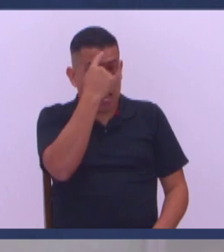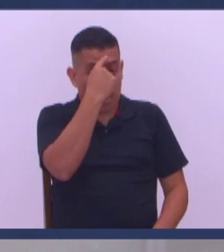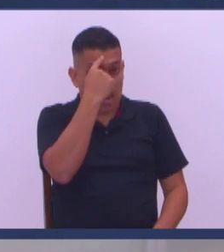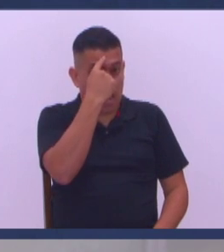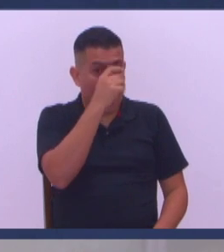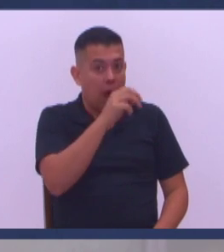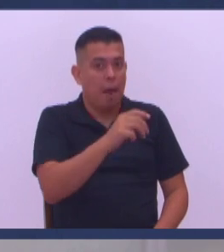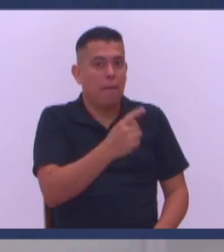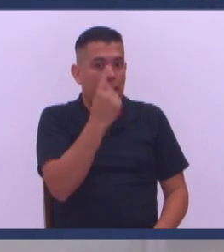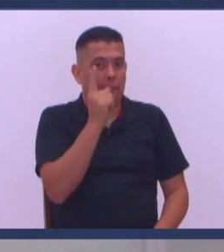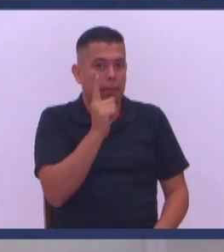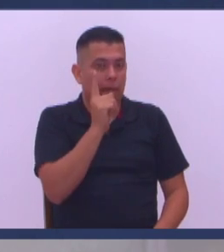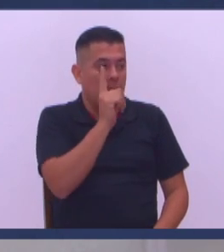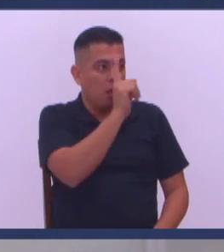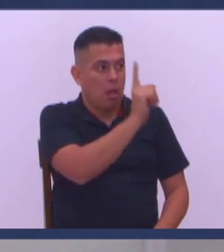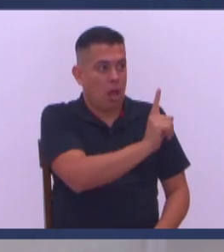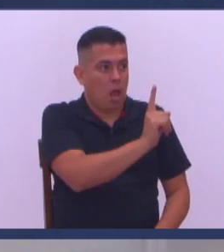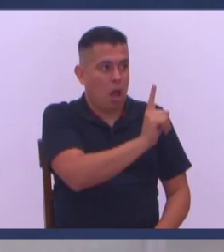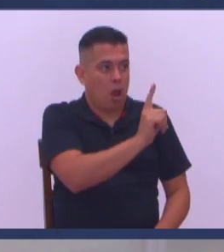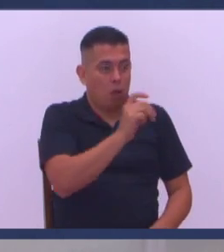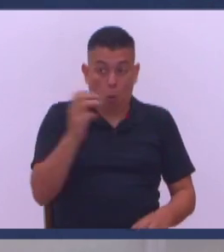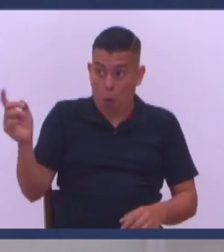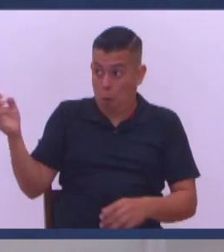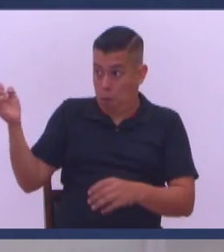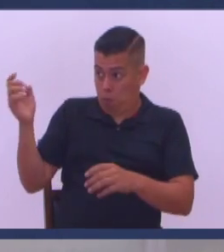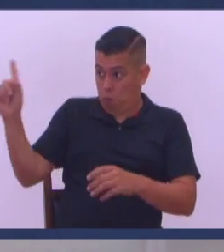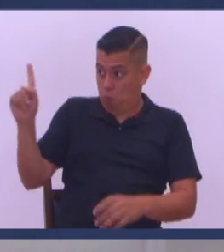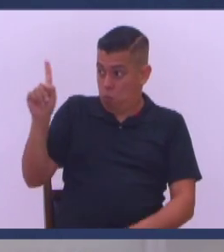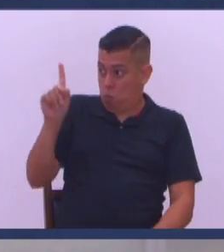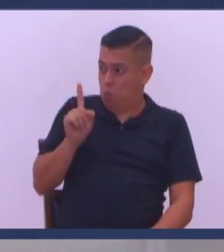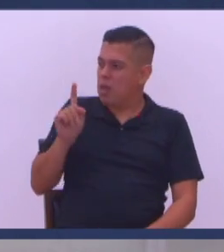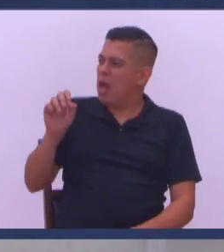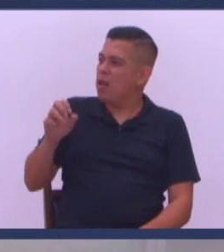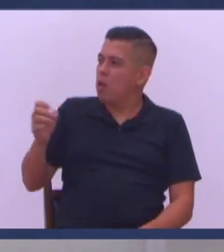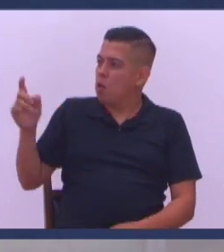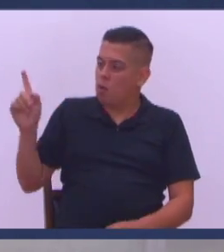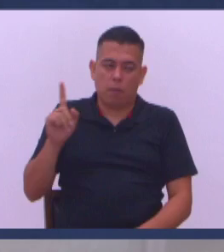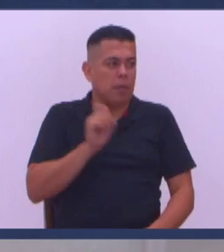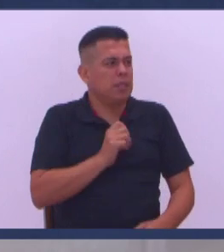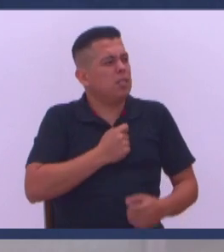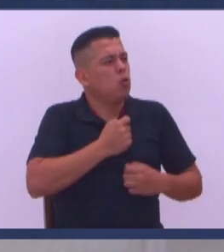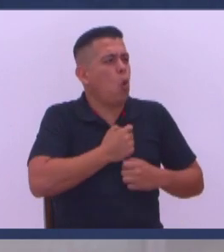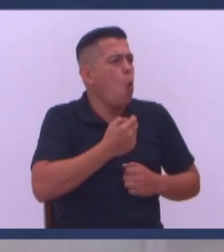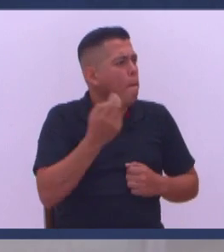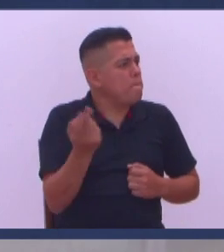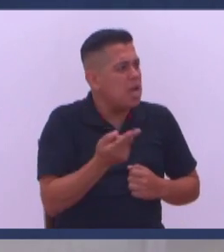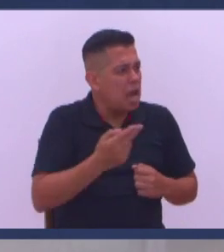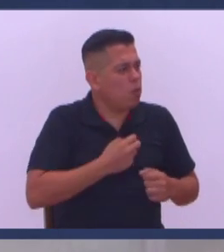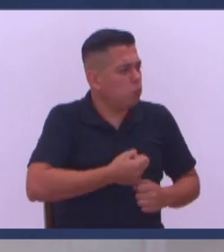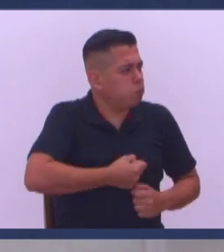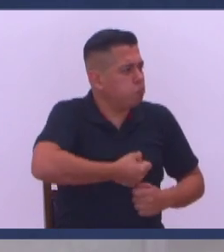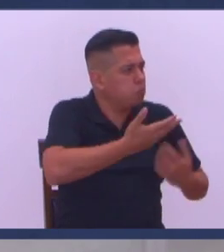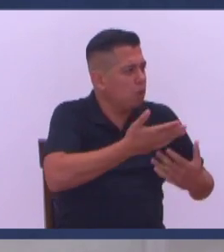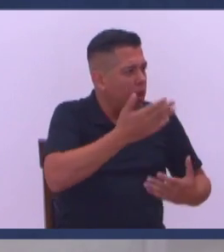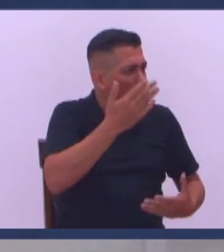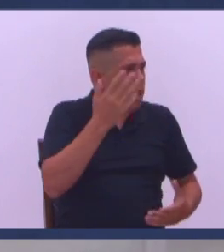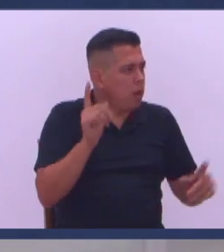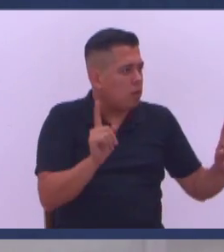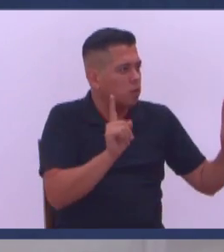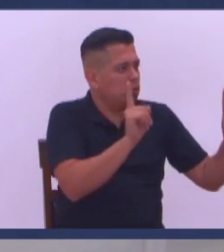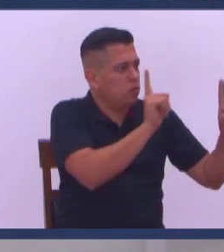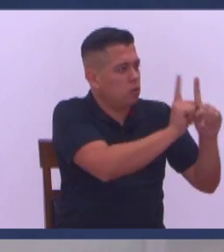generaliza Entonces cuando van Entonces A confesar Dice padre Pecado Contra el cielo Y quiero confesar Dime hijo